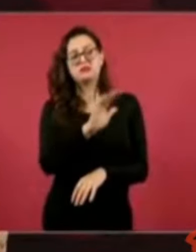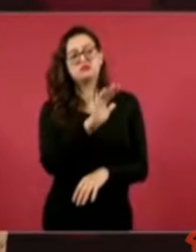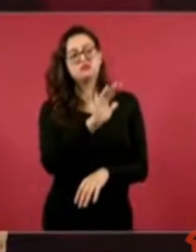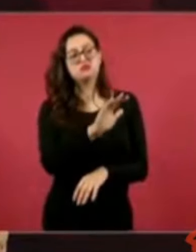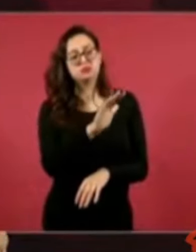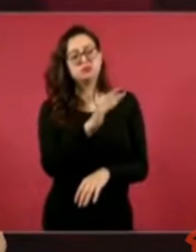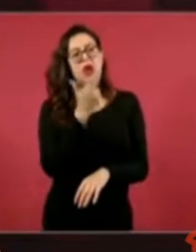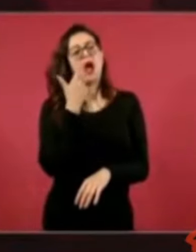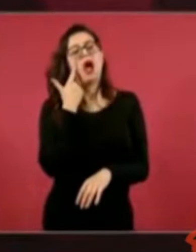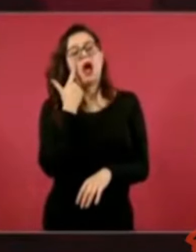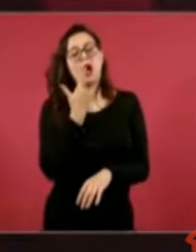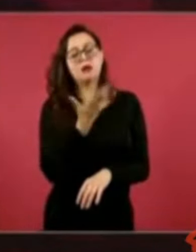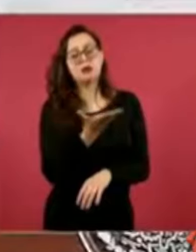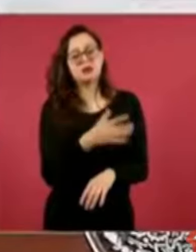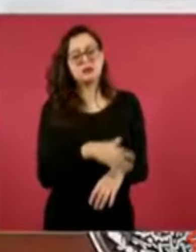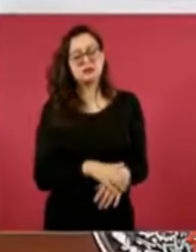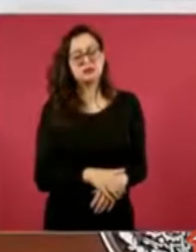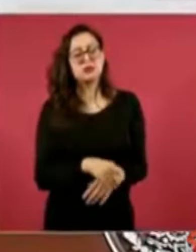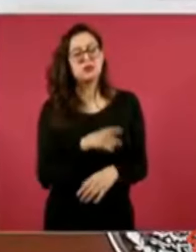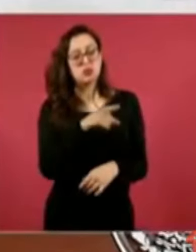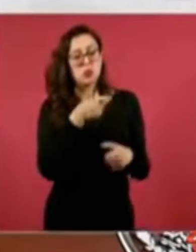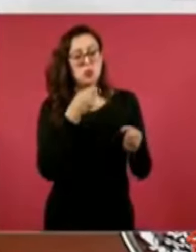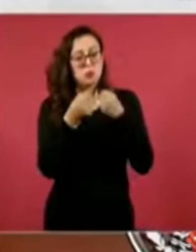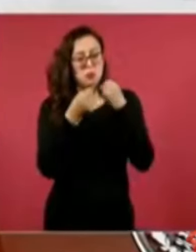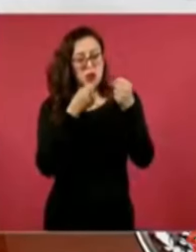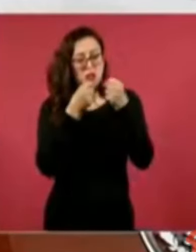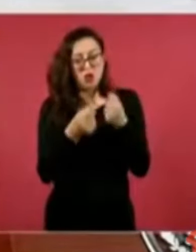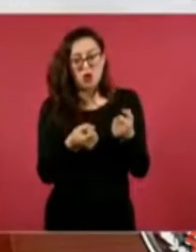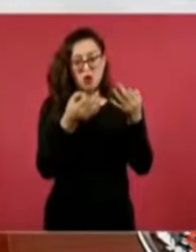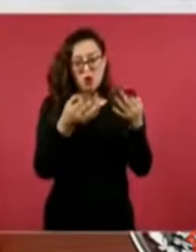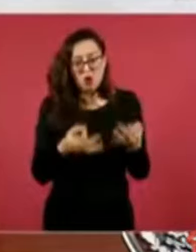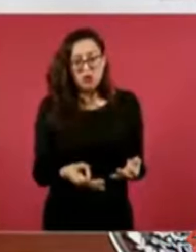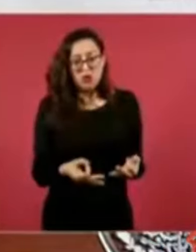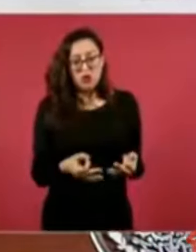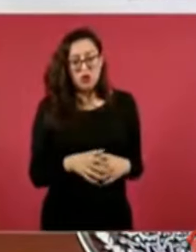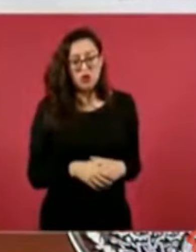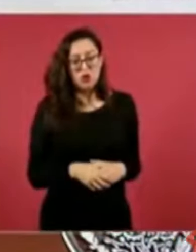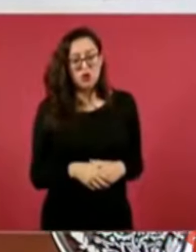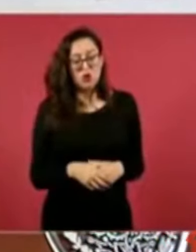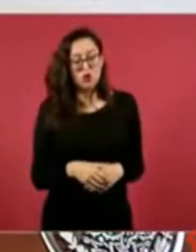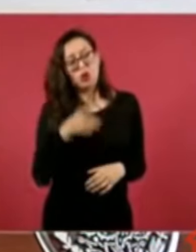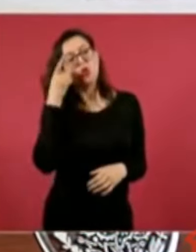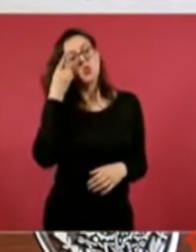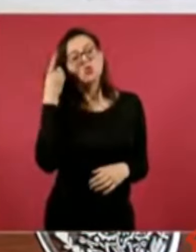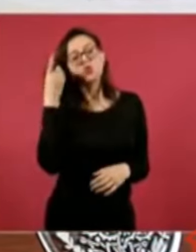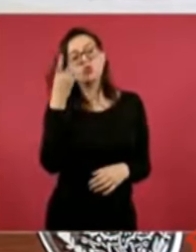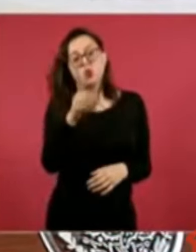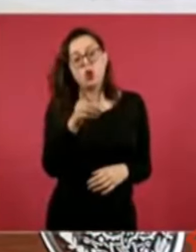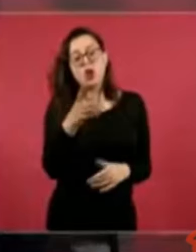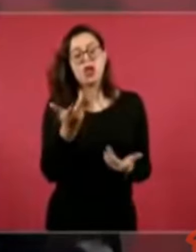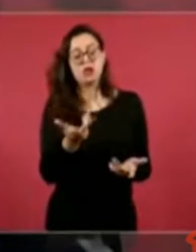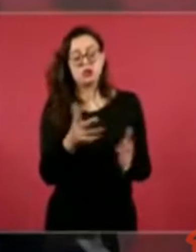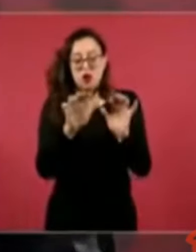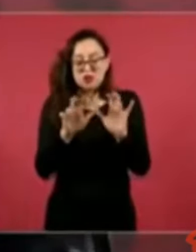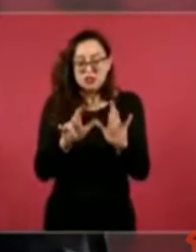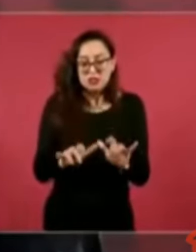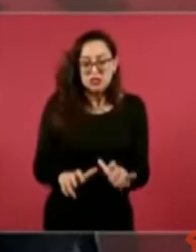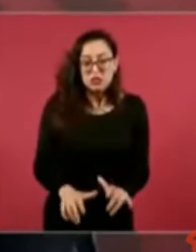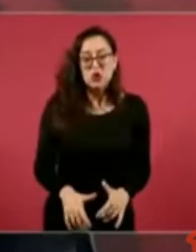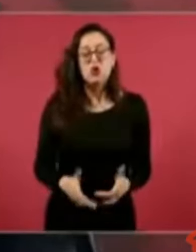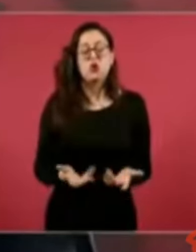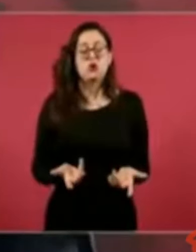eres un periódico, a los dueños del New York Times, a los editores del New York Times,